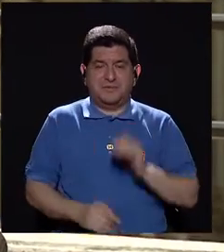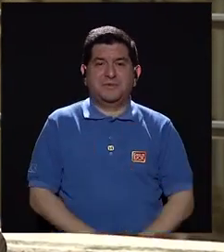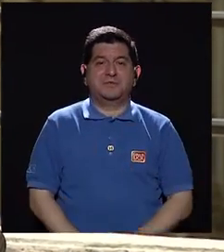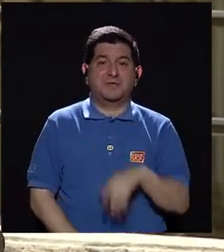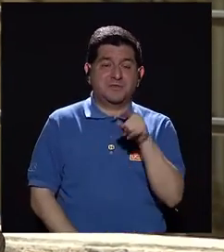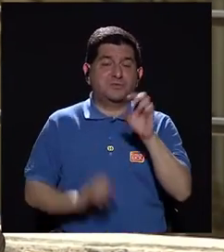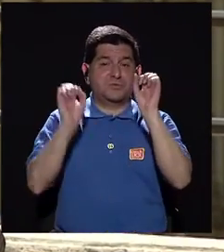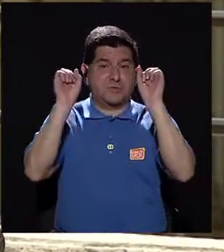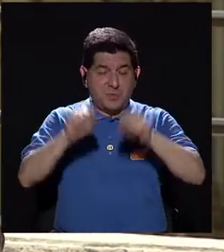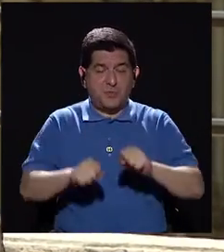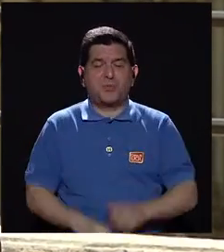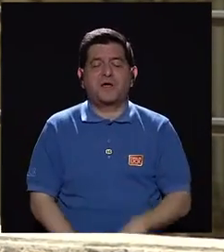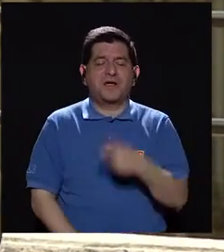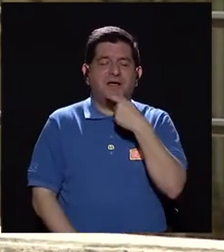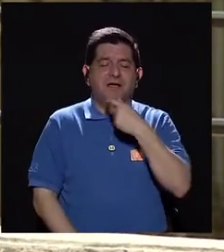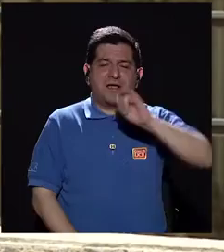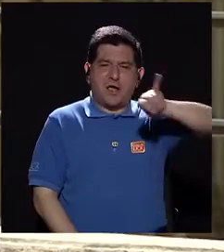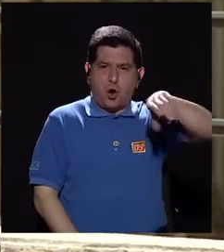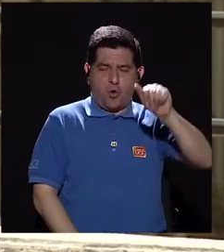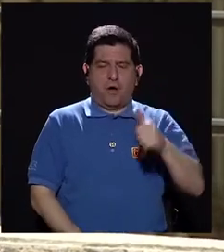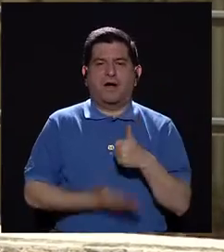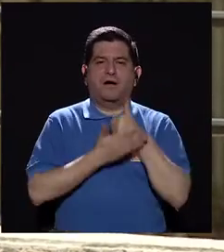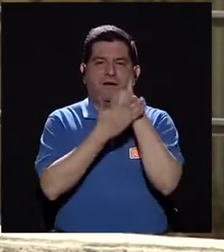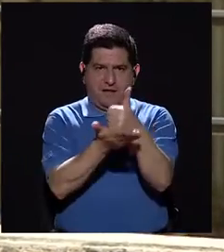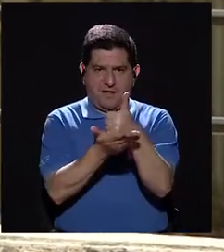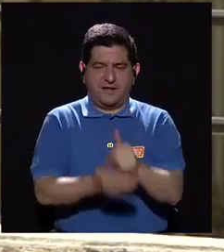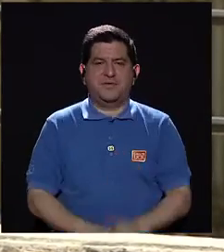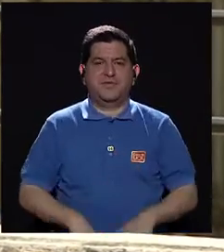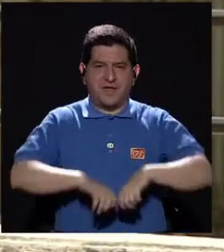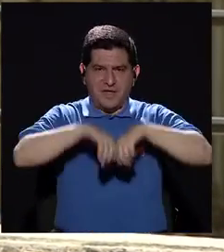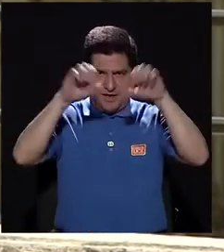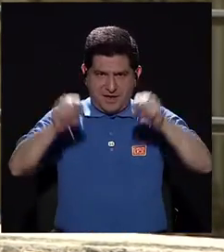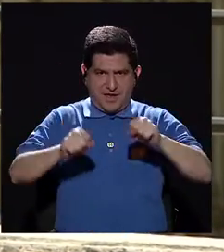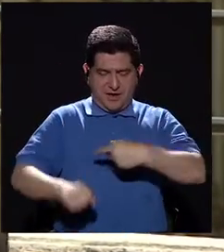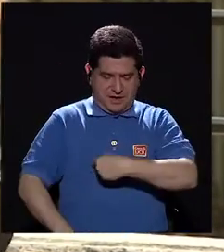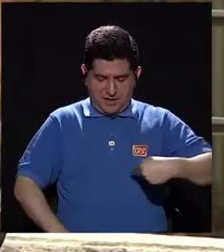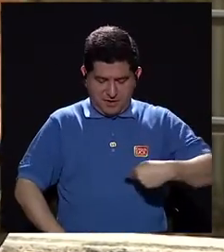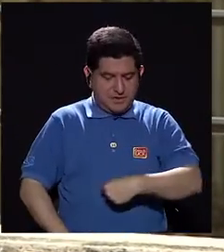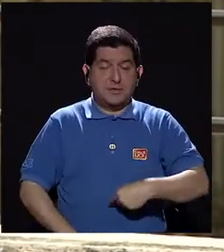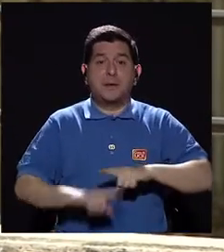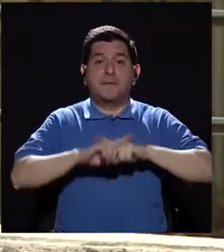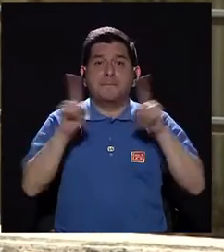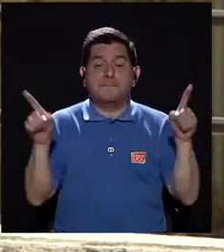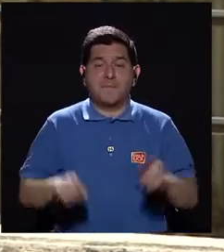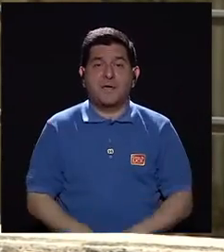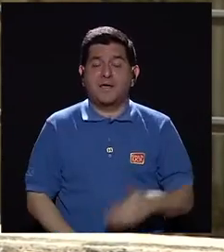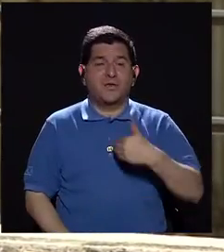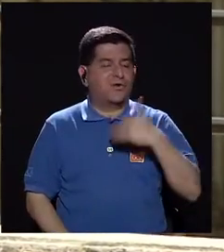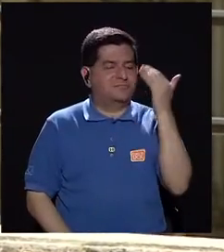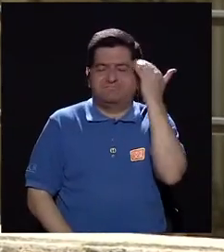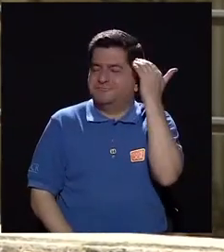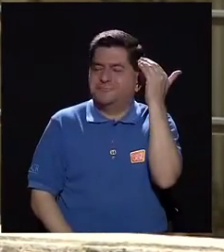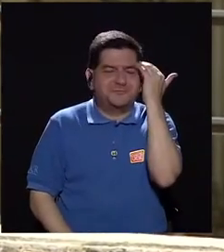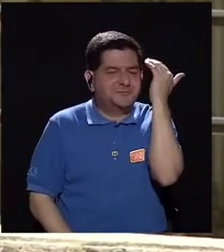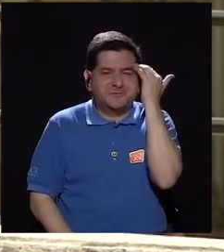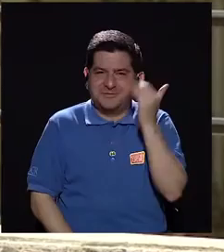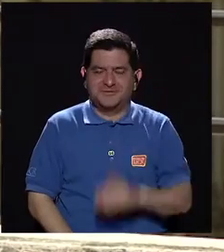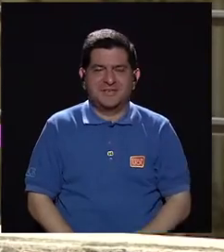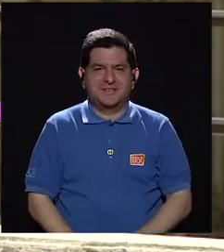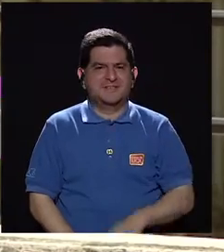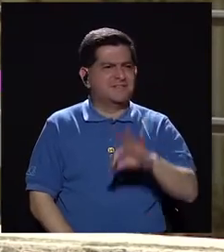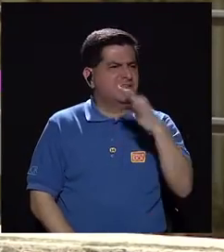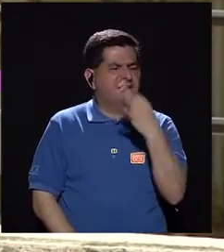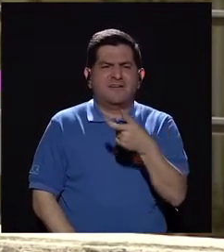podría reírse con ja, ¿por qué? Porque le va a ayudar en el sistema digestivo. Pero sí, o sea, no tenemos conciencia hay veces